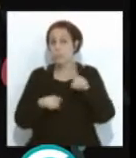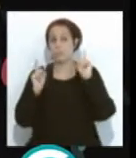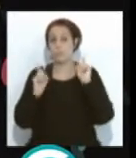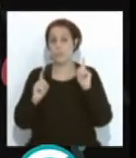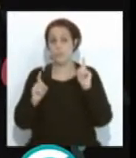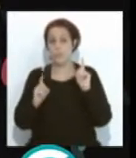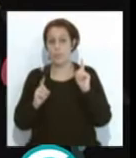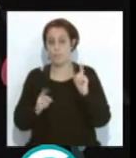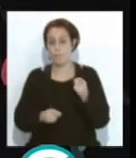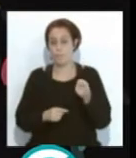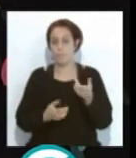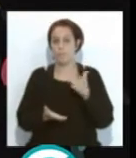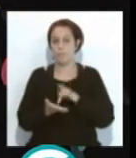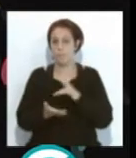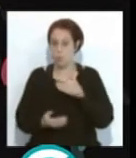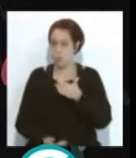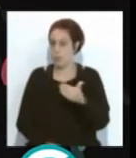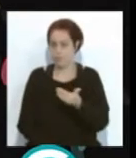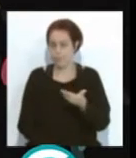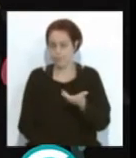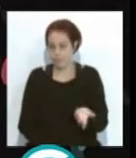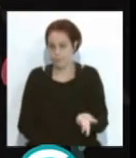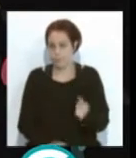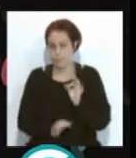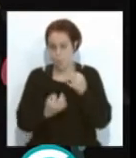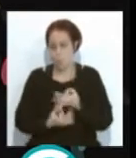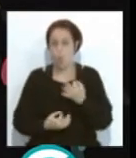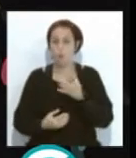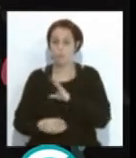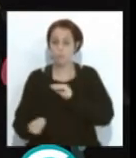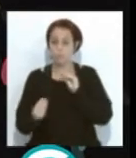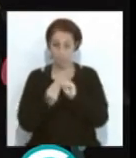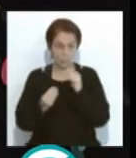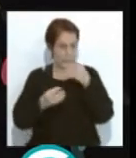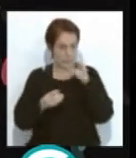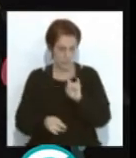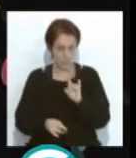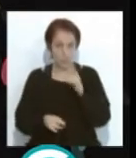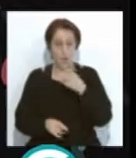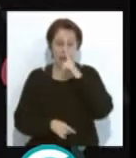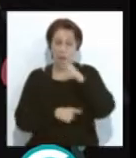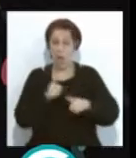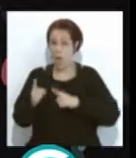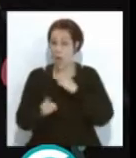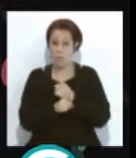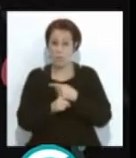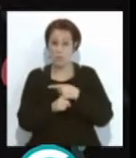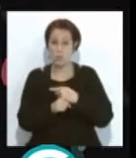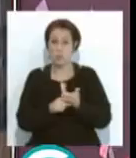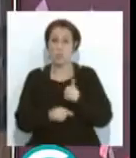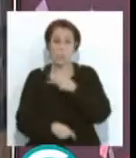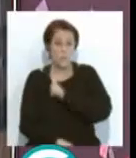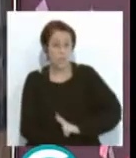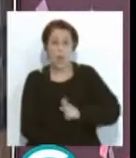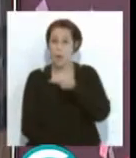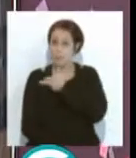y pasará irremediablemente. lo que sí estoy contigo es que año tras año, parche tras parche, que